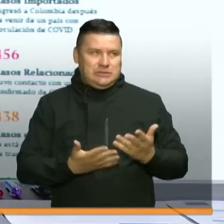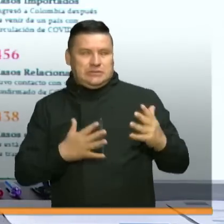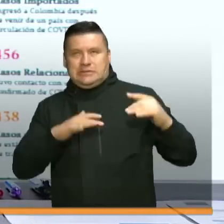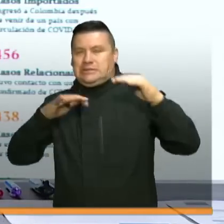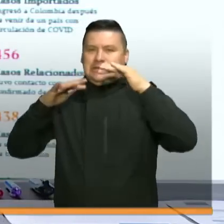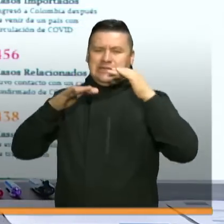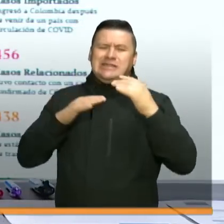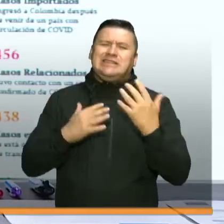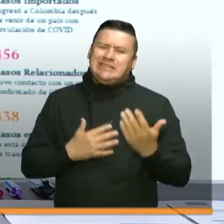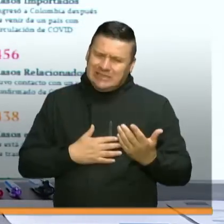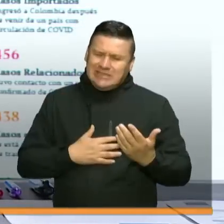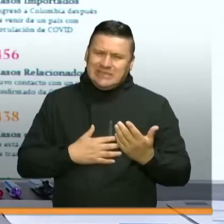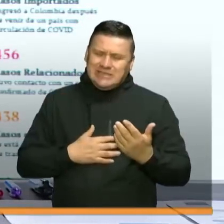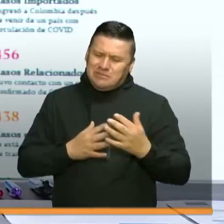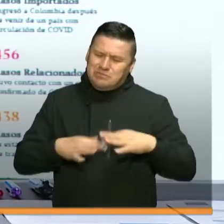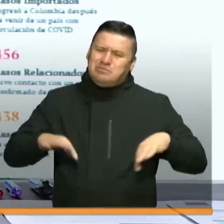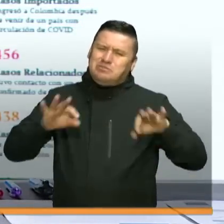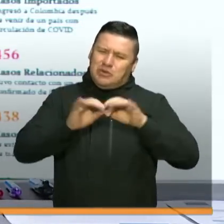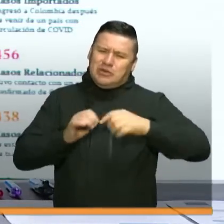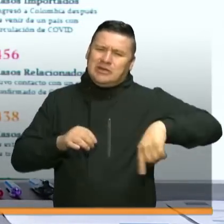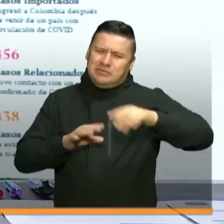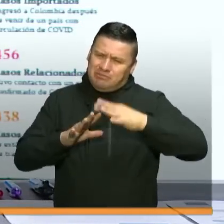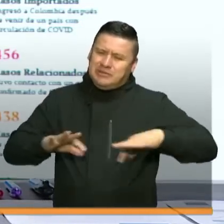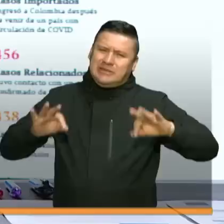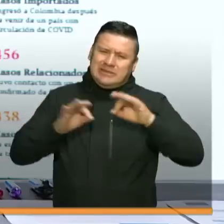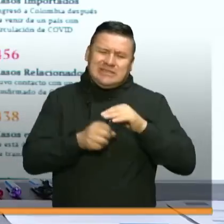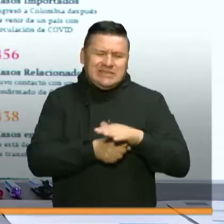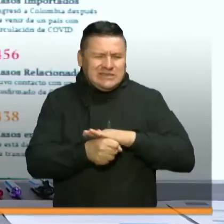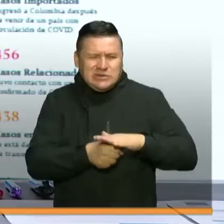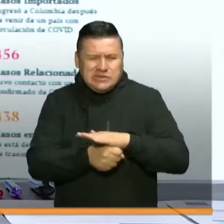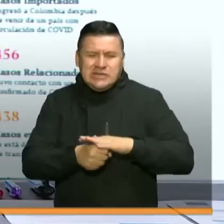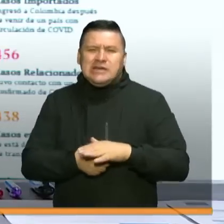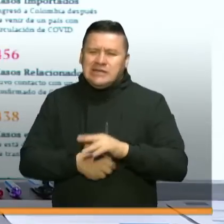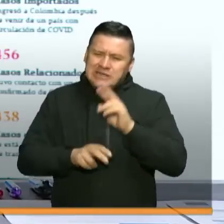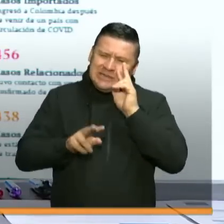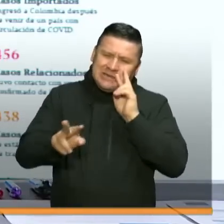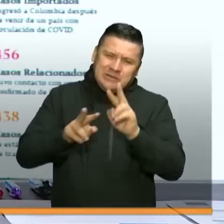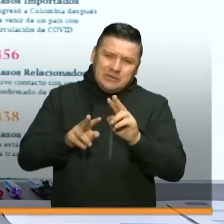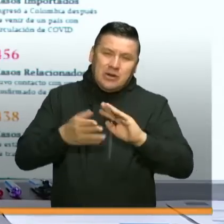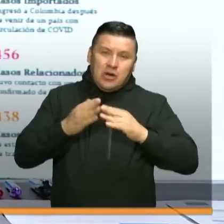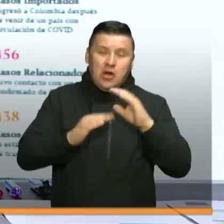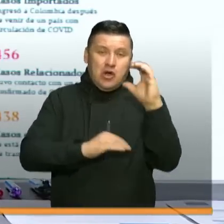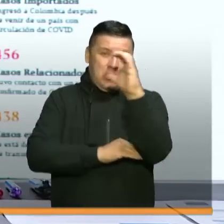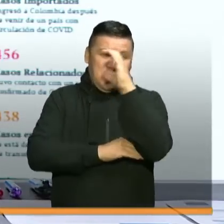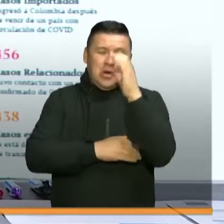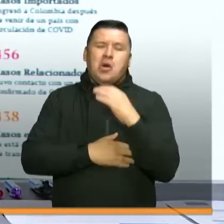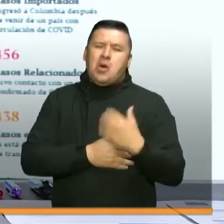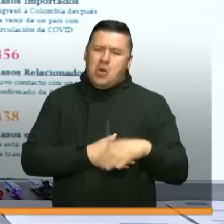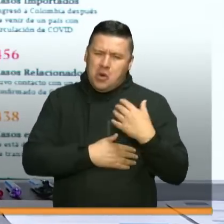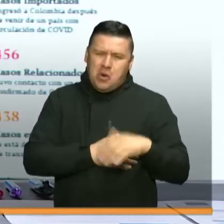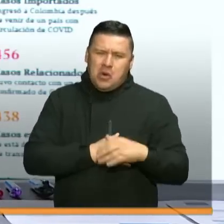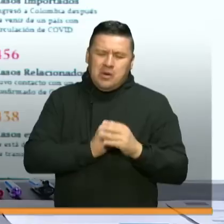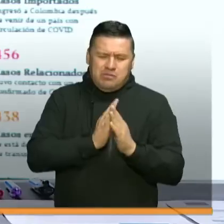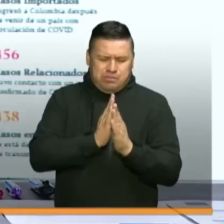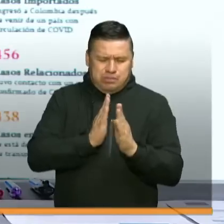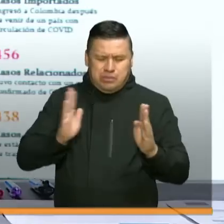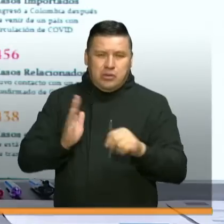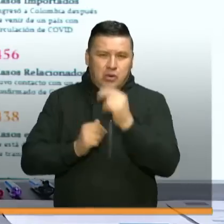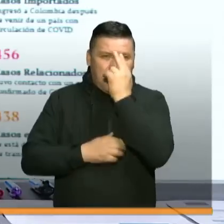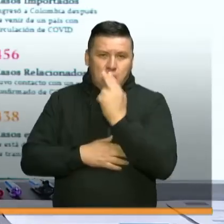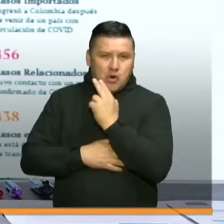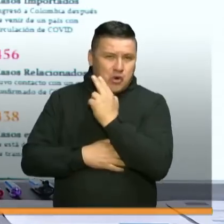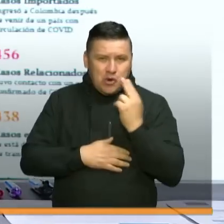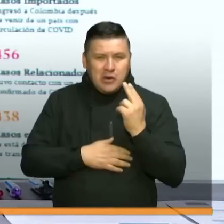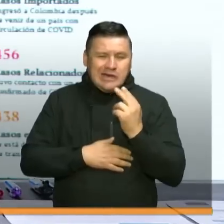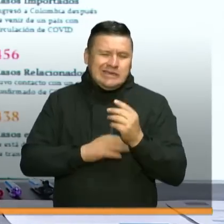contemplando esa excepcionalidad que tiene esta situación, hemos visto al pueblo colombiano con un amplio nivel de cumplimiento,